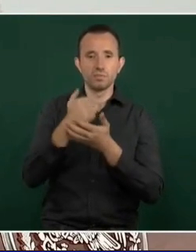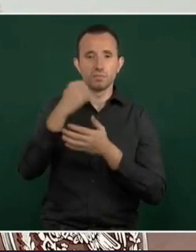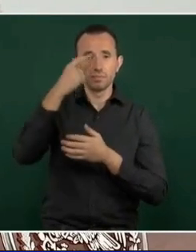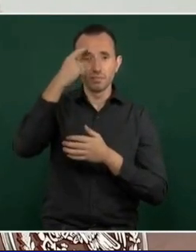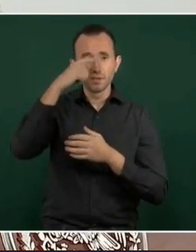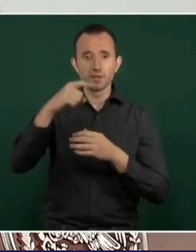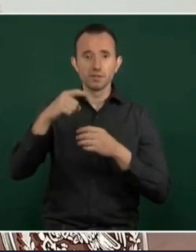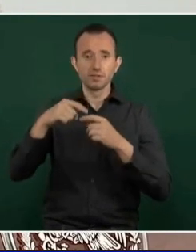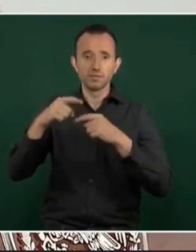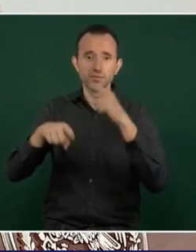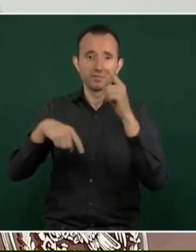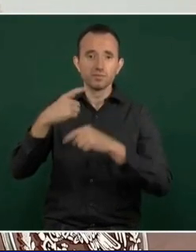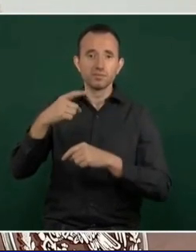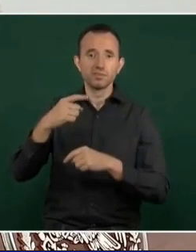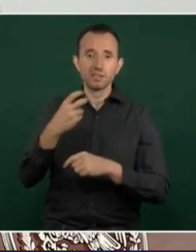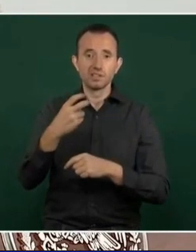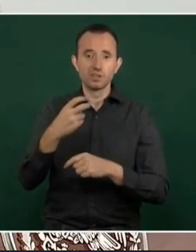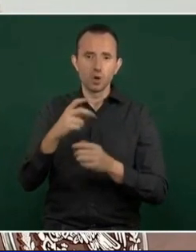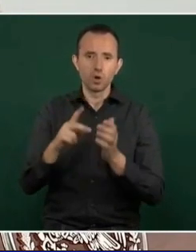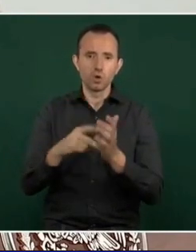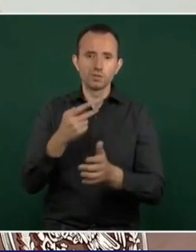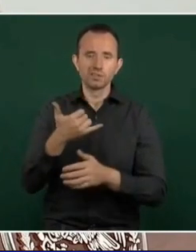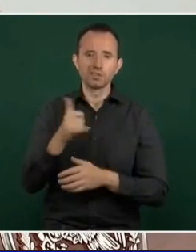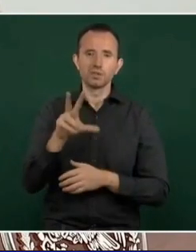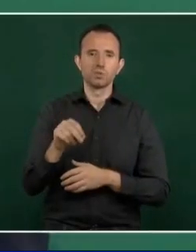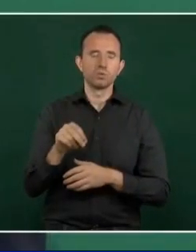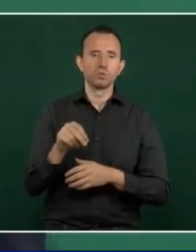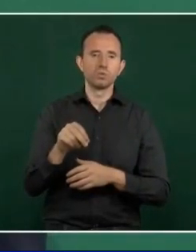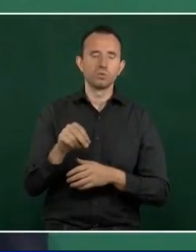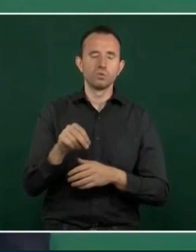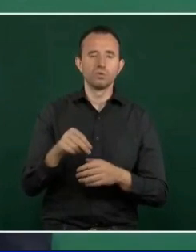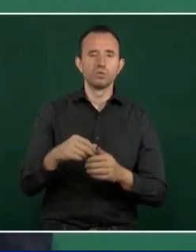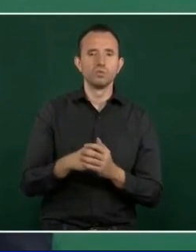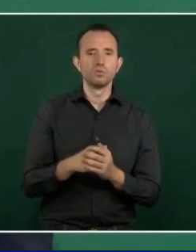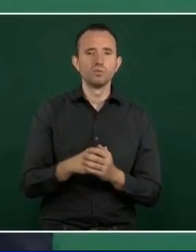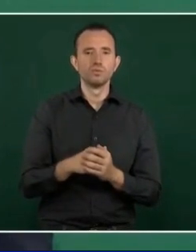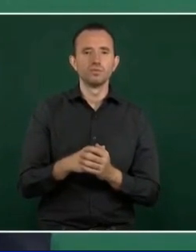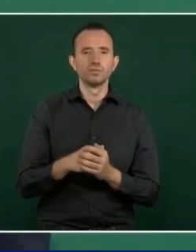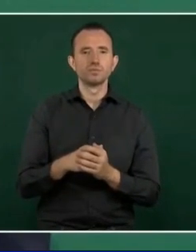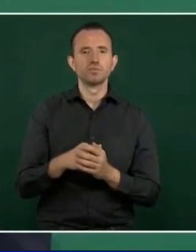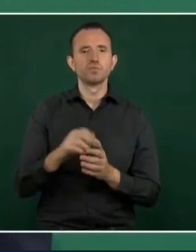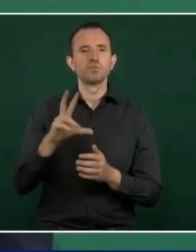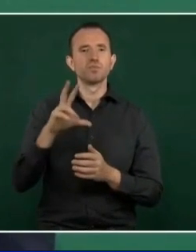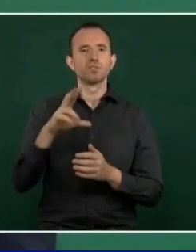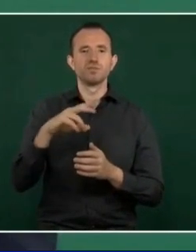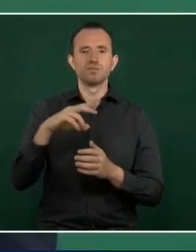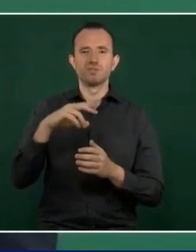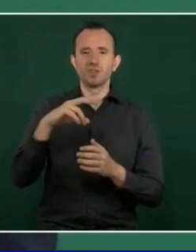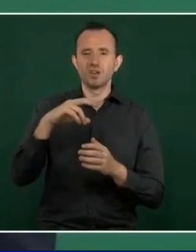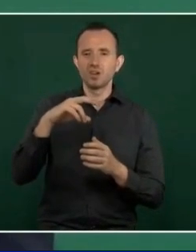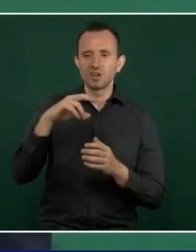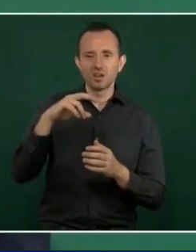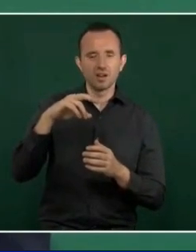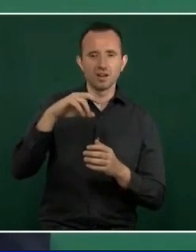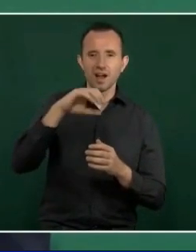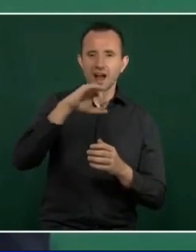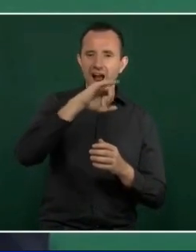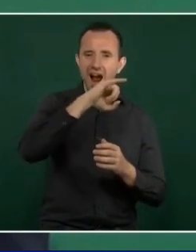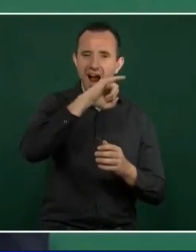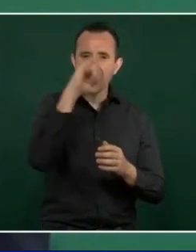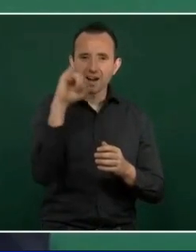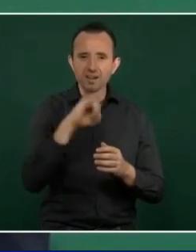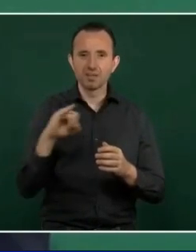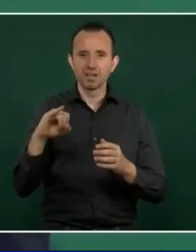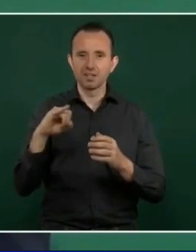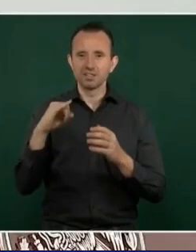que nunca más se den estos lamentables hechos